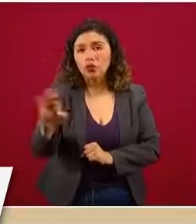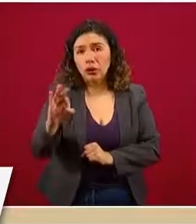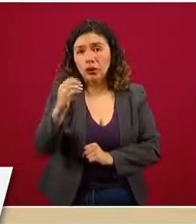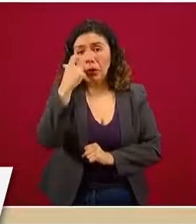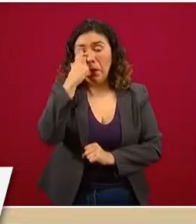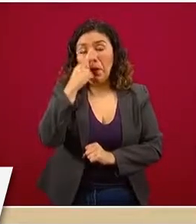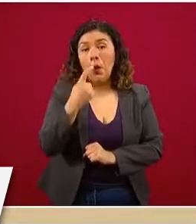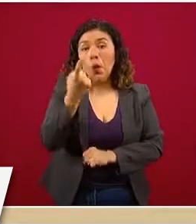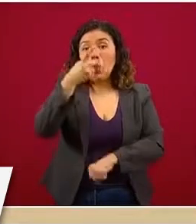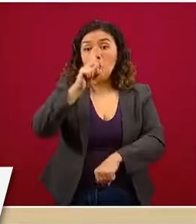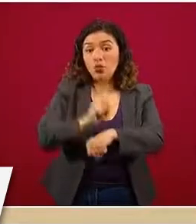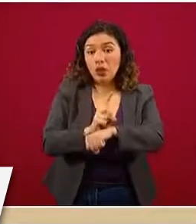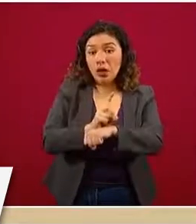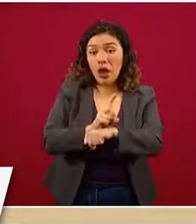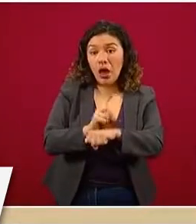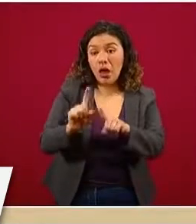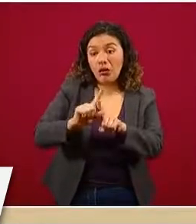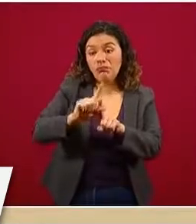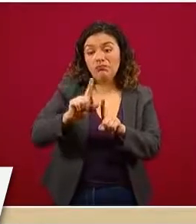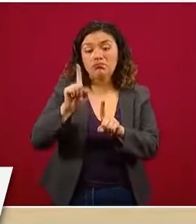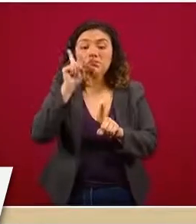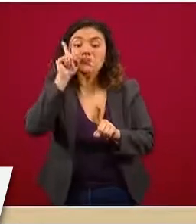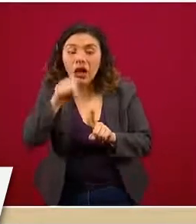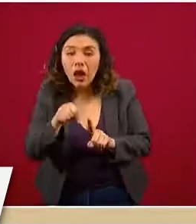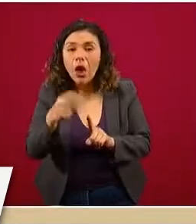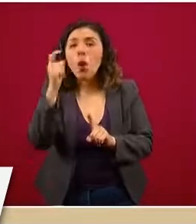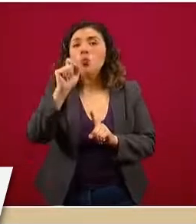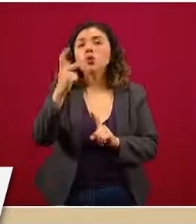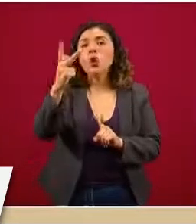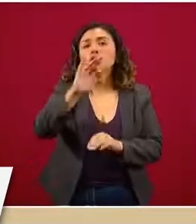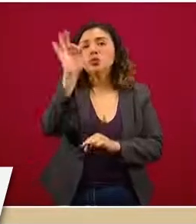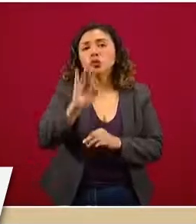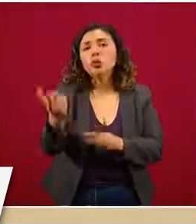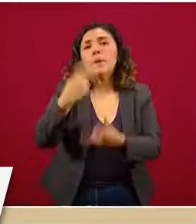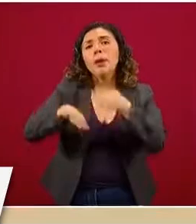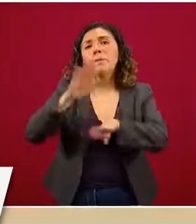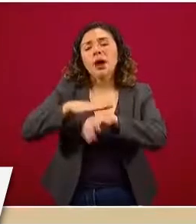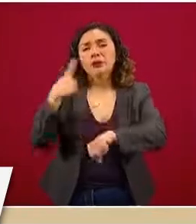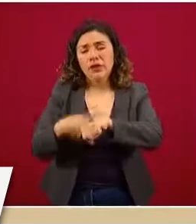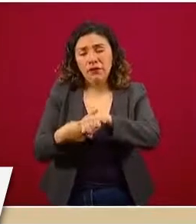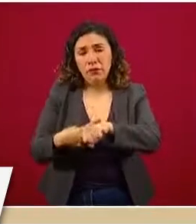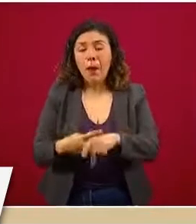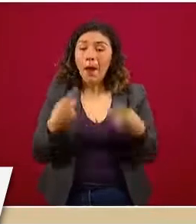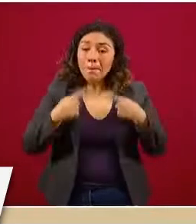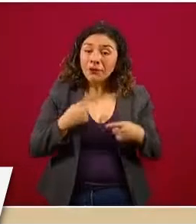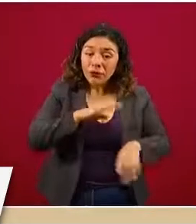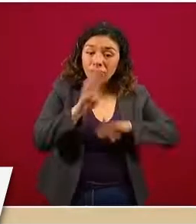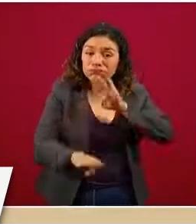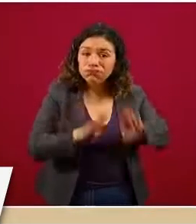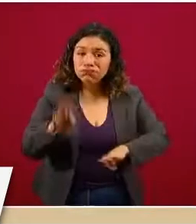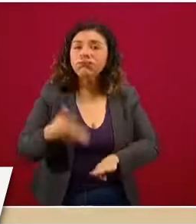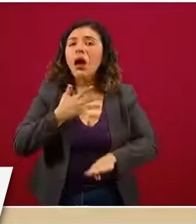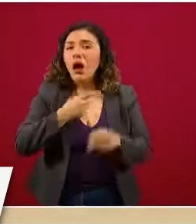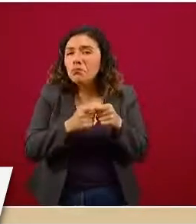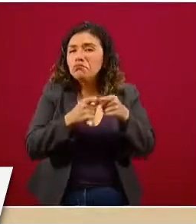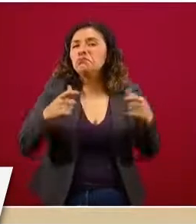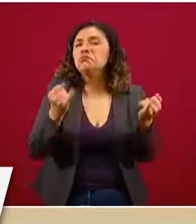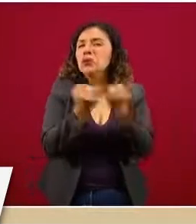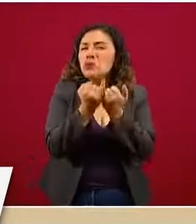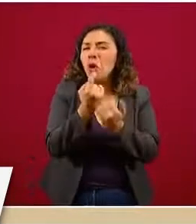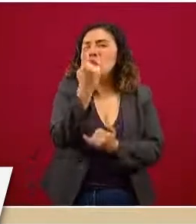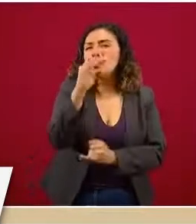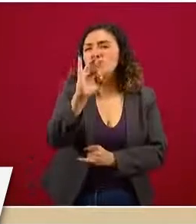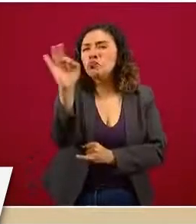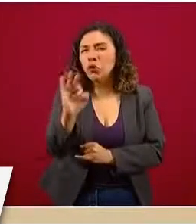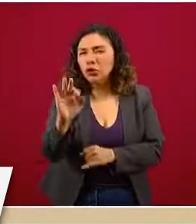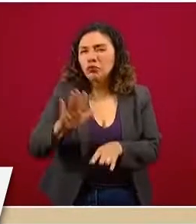de un día hacia el siguiente en promedio. Y respecto a la mortalidad hay un crecimiento semejante de 1 por